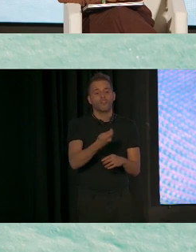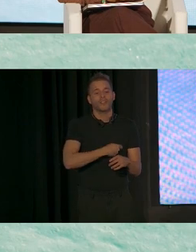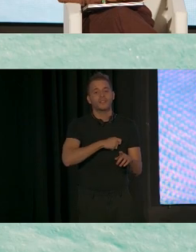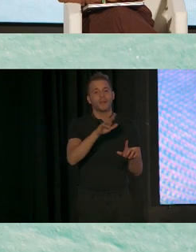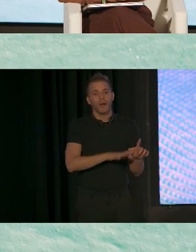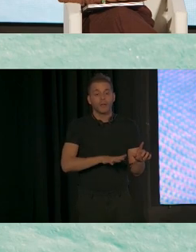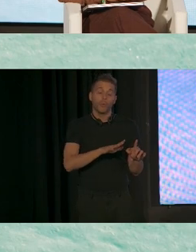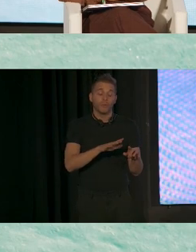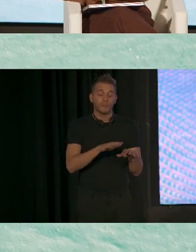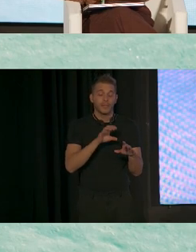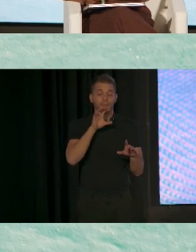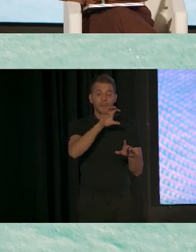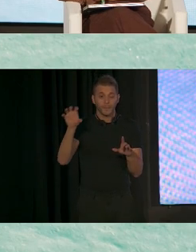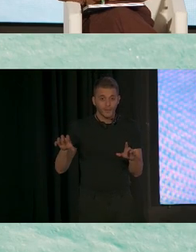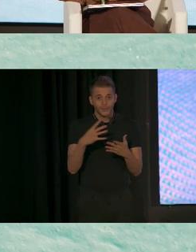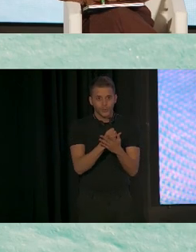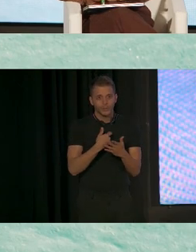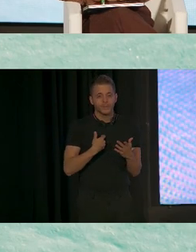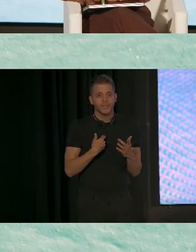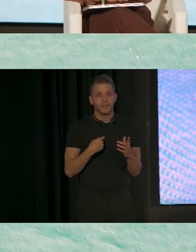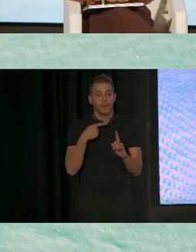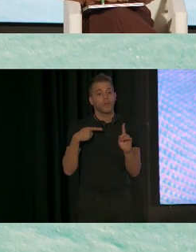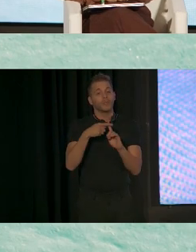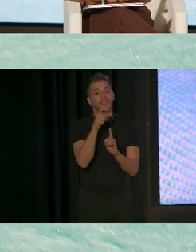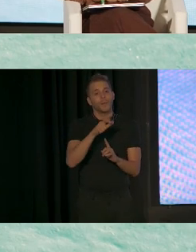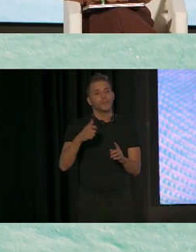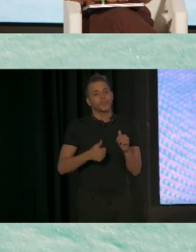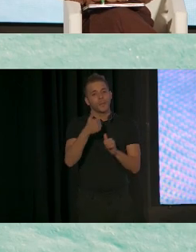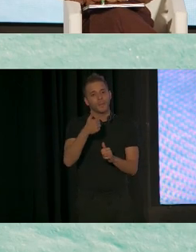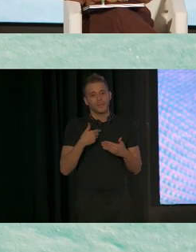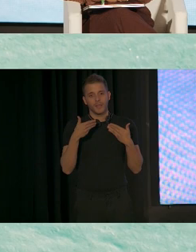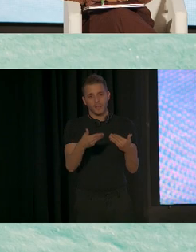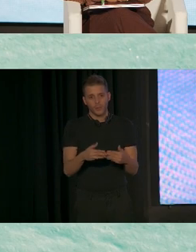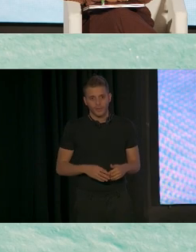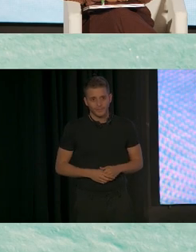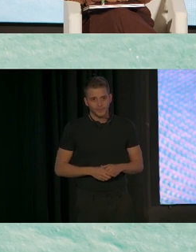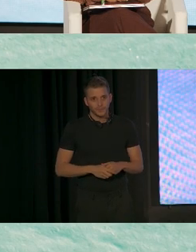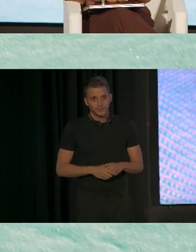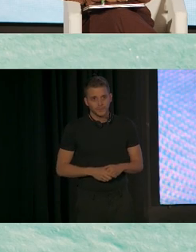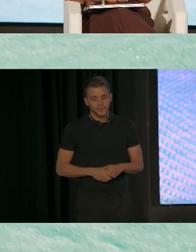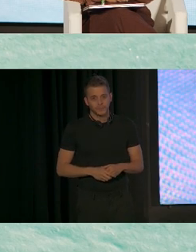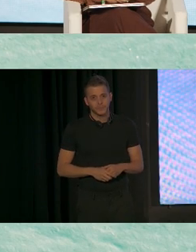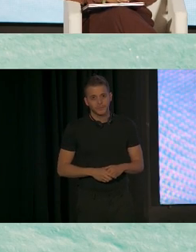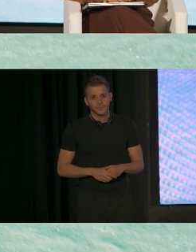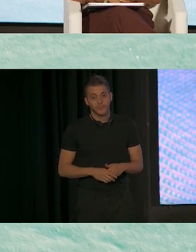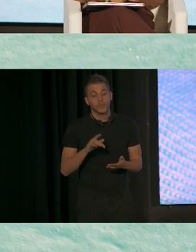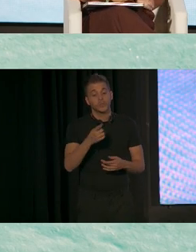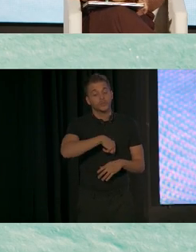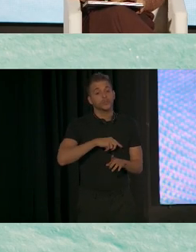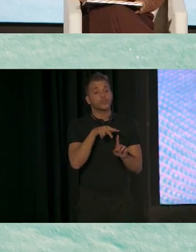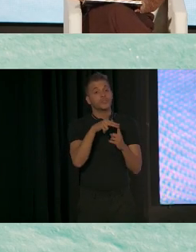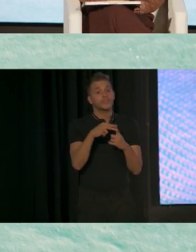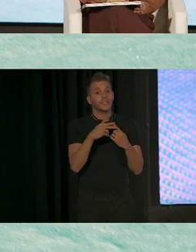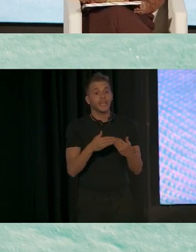para ayudar a más personas. Entonces, brindamos talleres en persona y